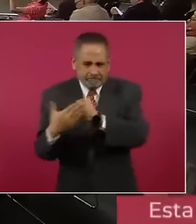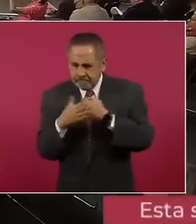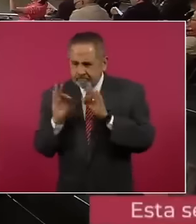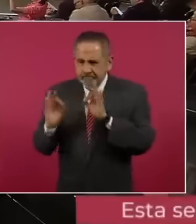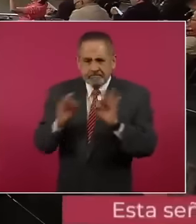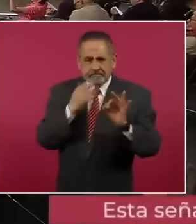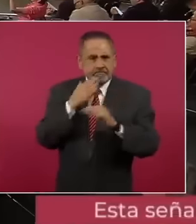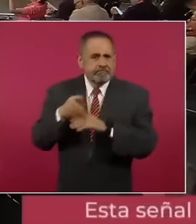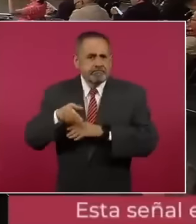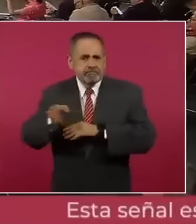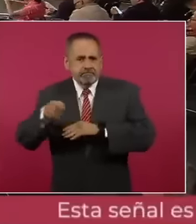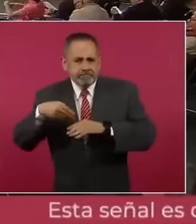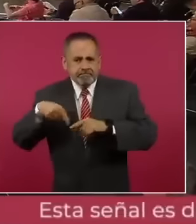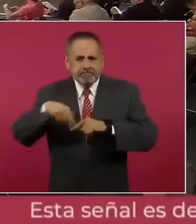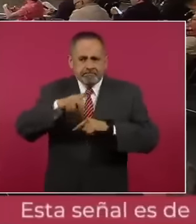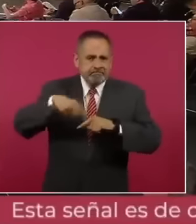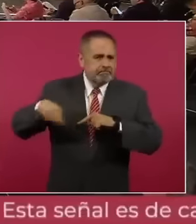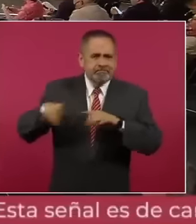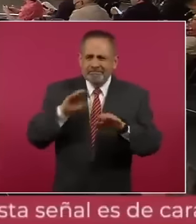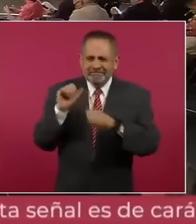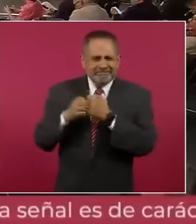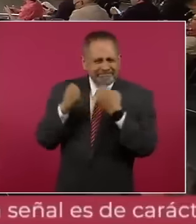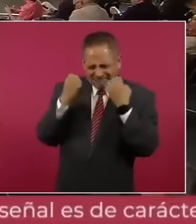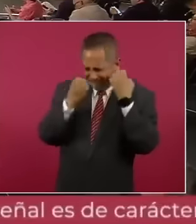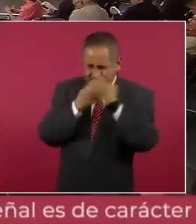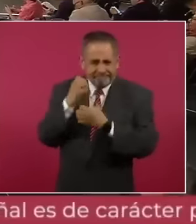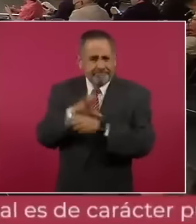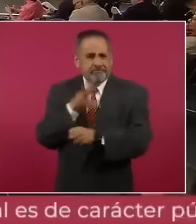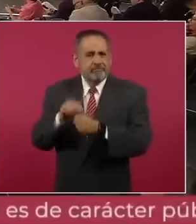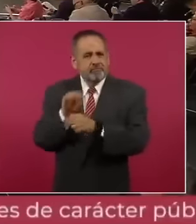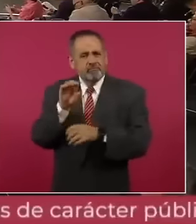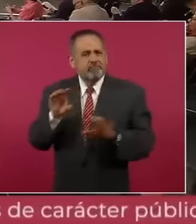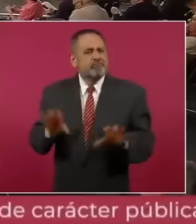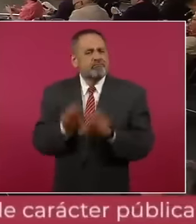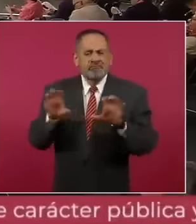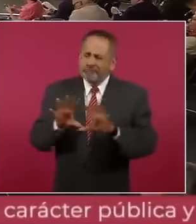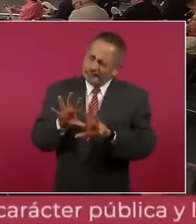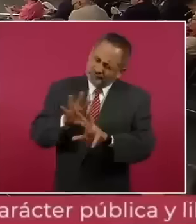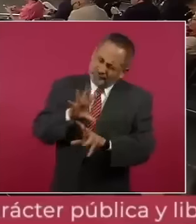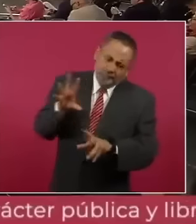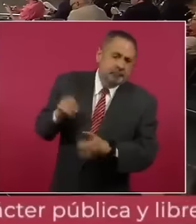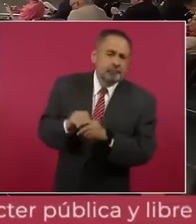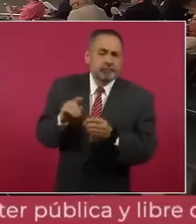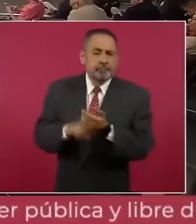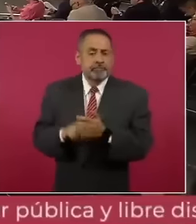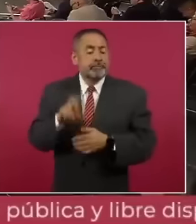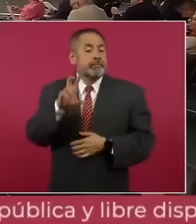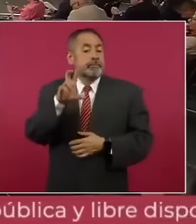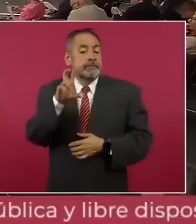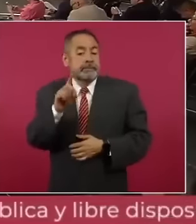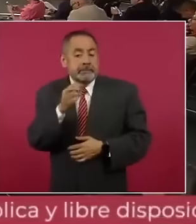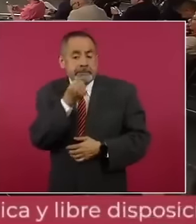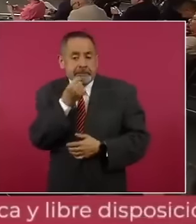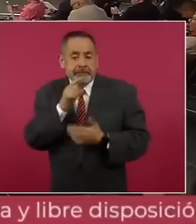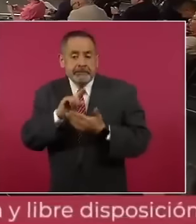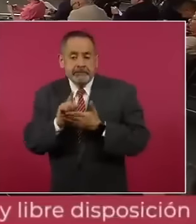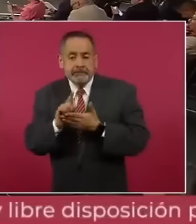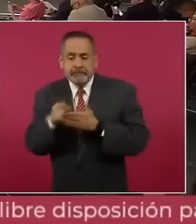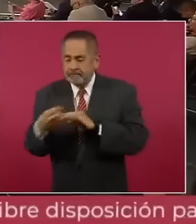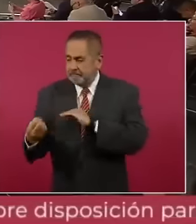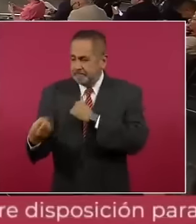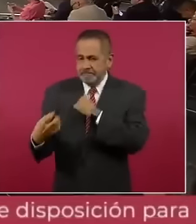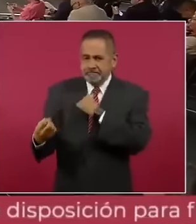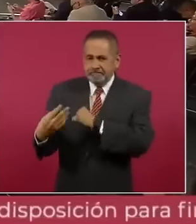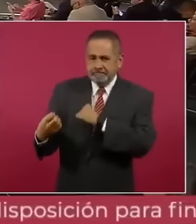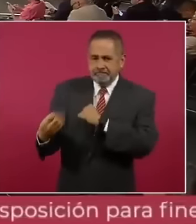irnos, si hay alguna cosa en la cual prestar atención. Cada 30 segundos se reciben más de